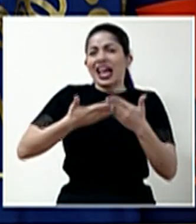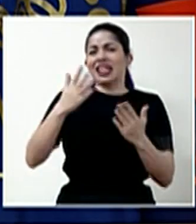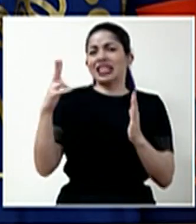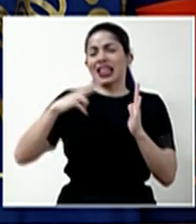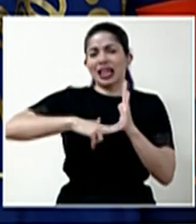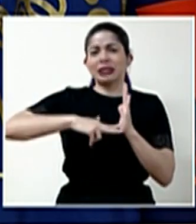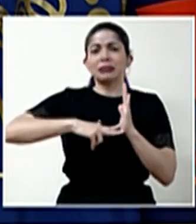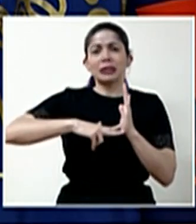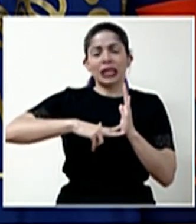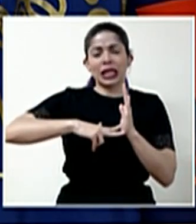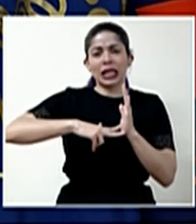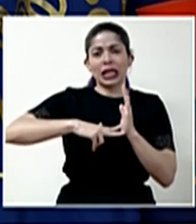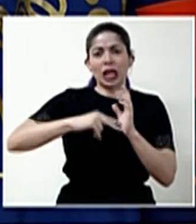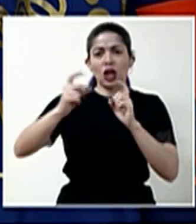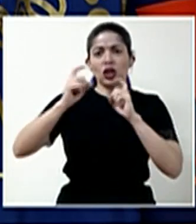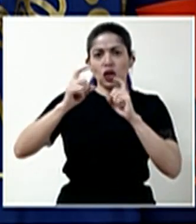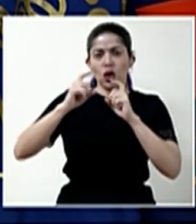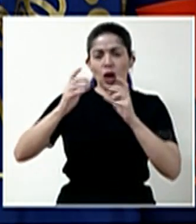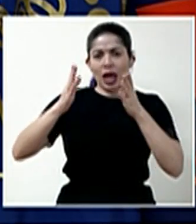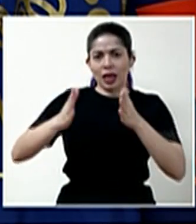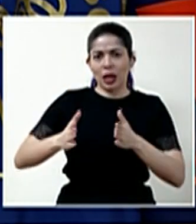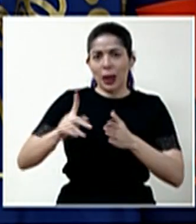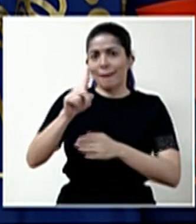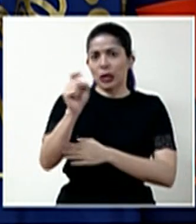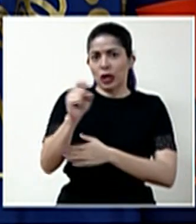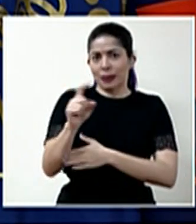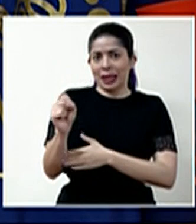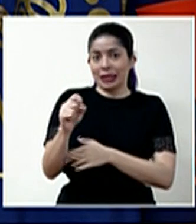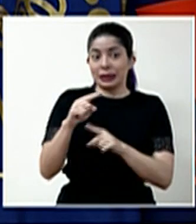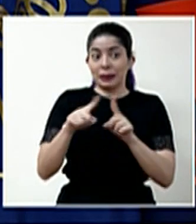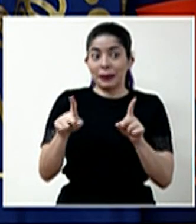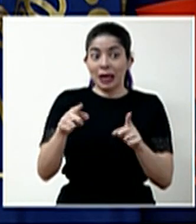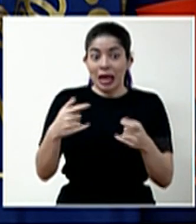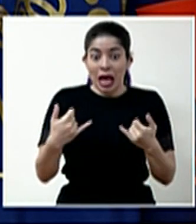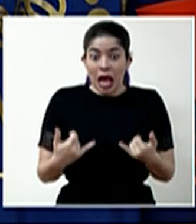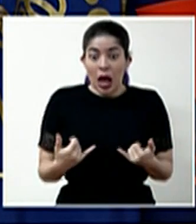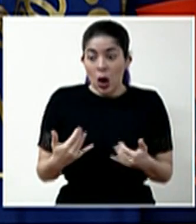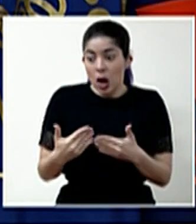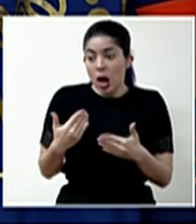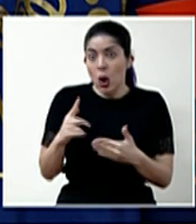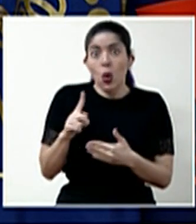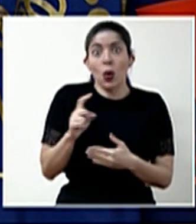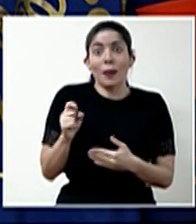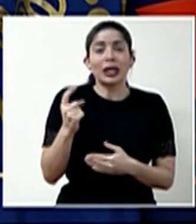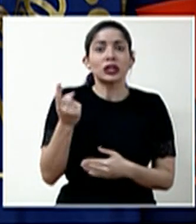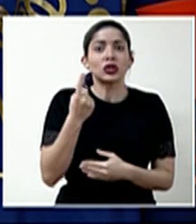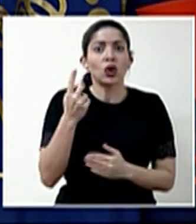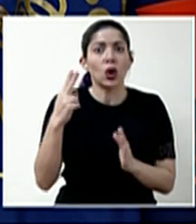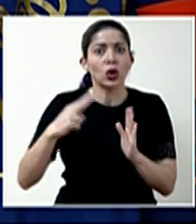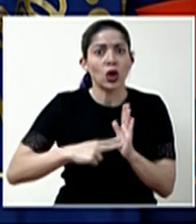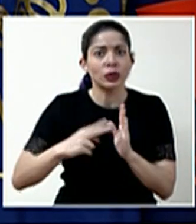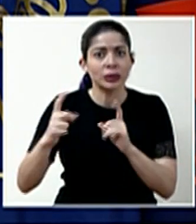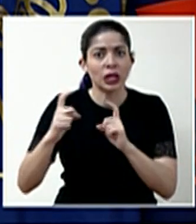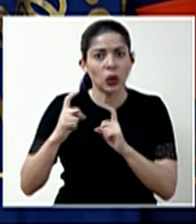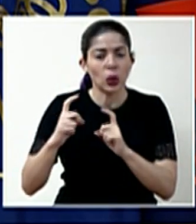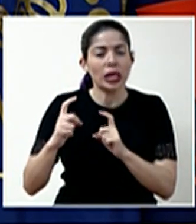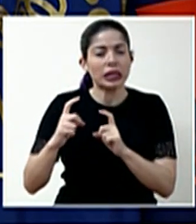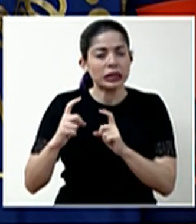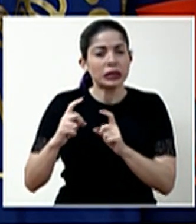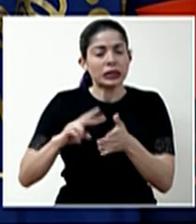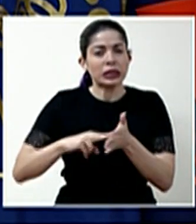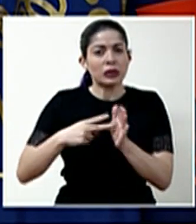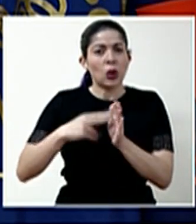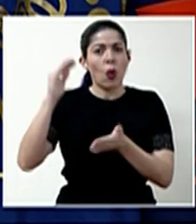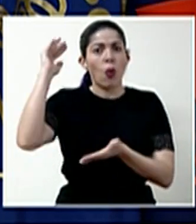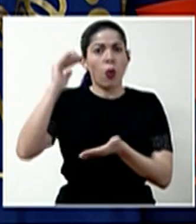3.000 donantes por mes y en este último mes han sido 2.000. Así que ha habido una